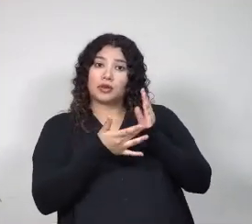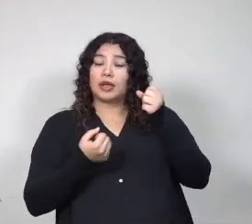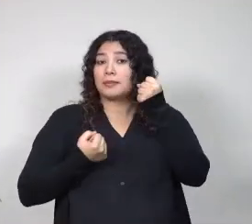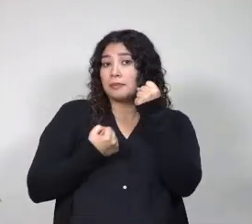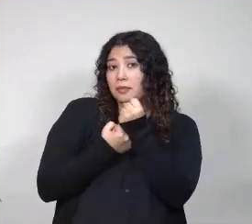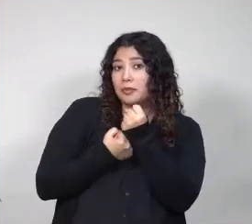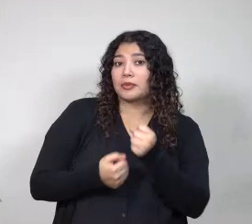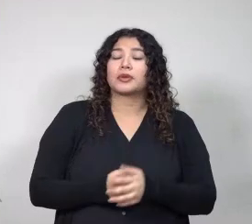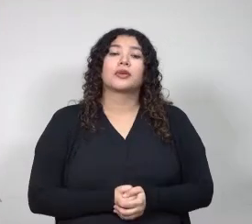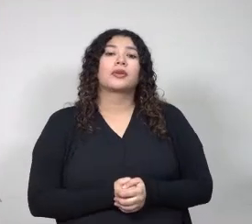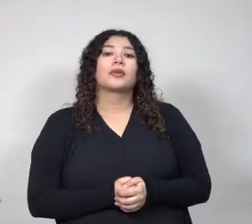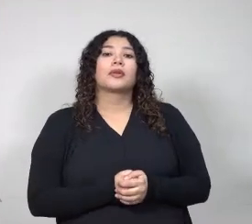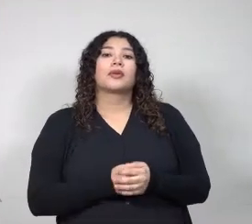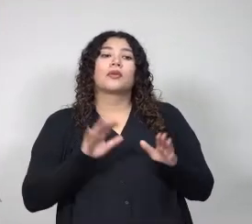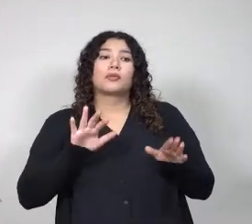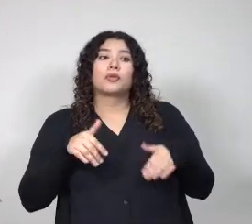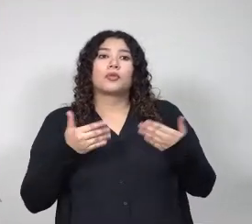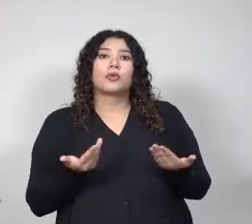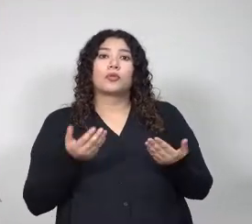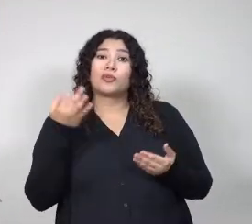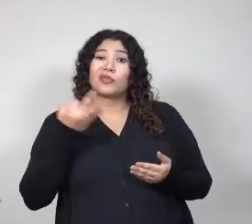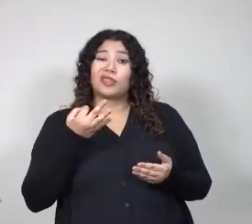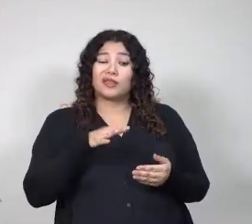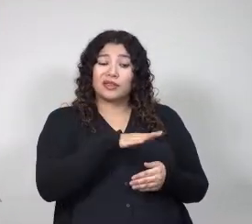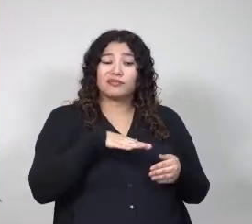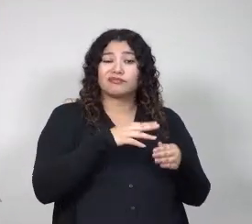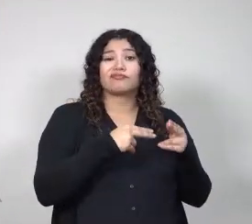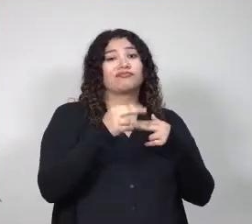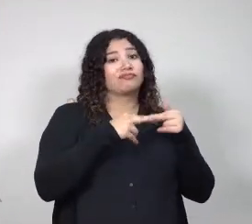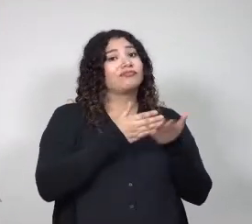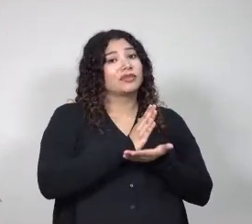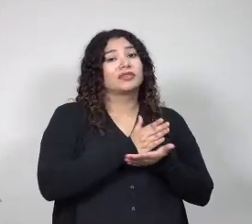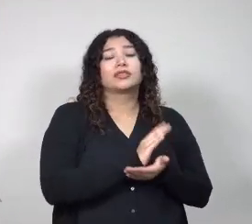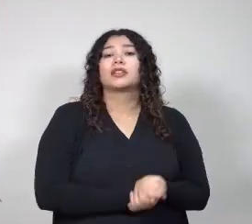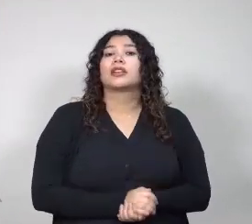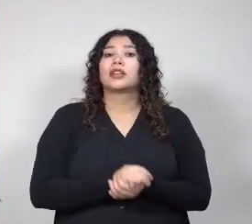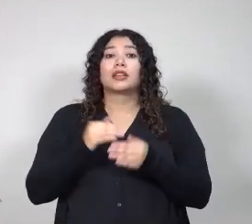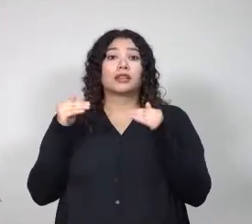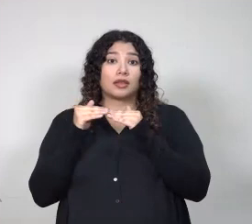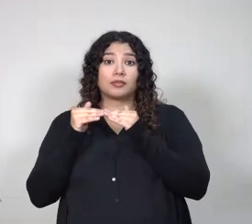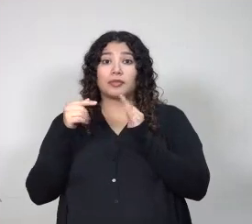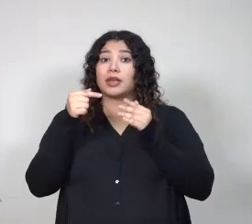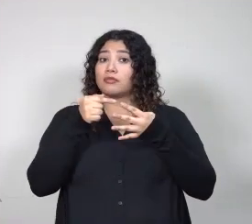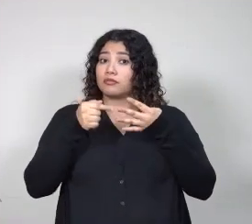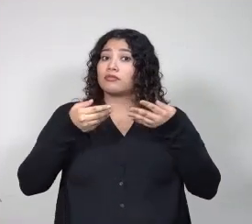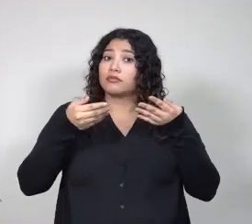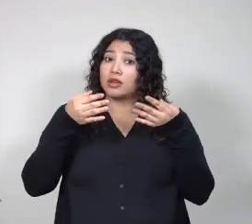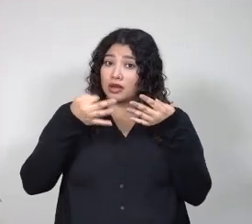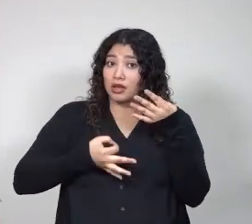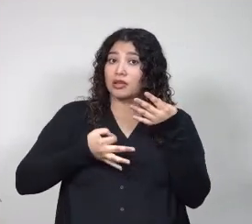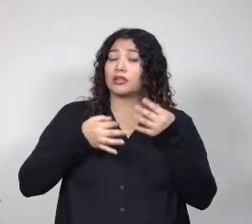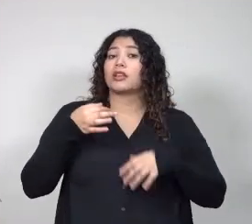curriculares, sobre las adecuaciones en la infraestructura y las comunicaciones, sobre el marco legal que deben cumplir al